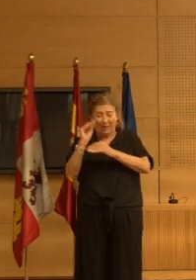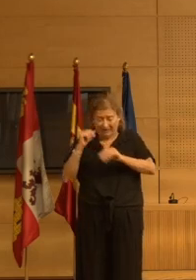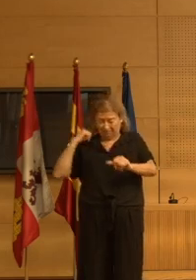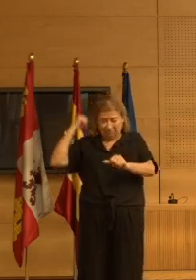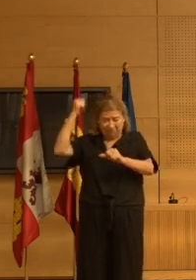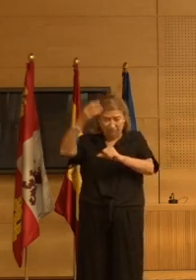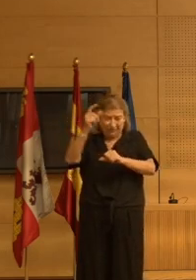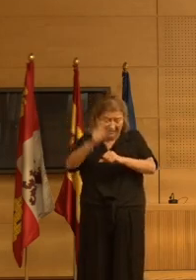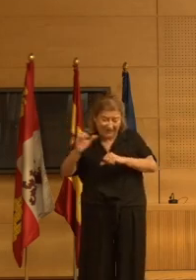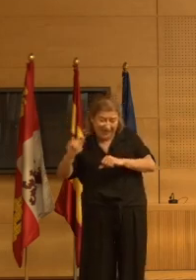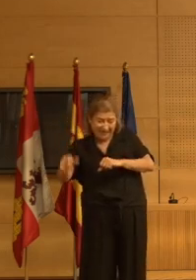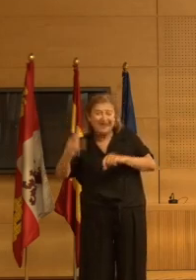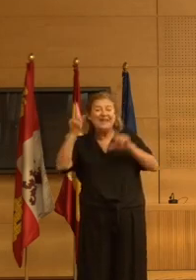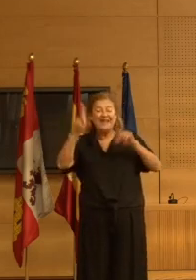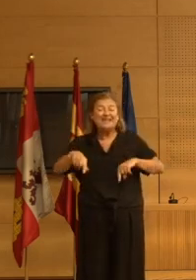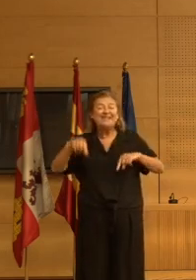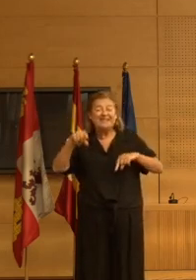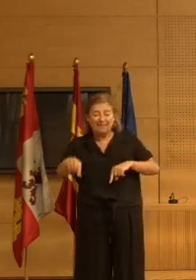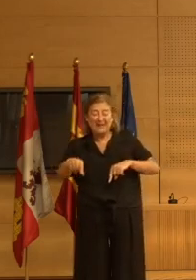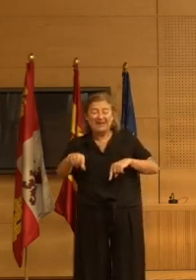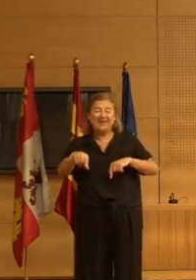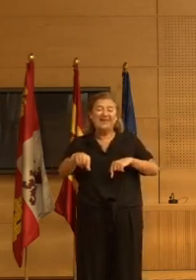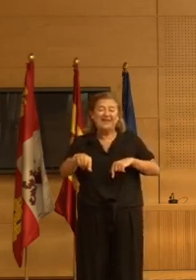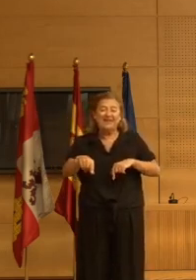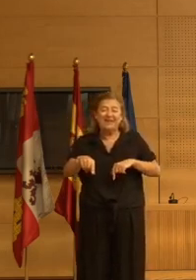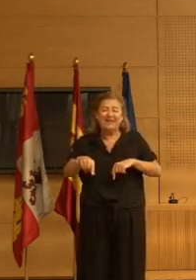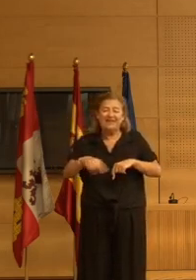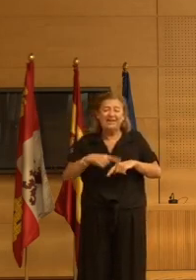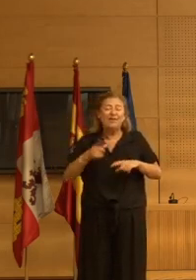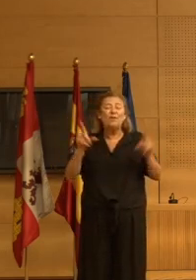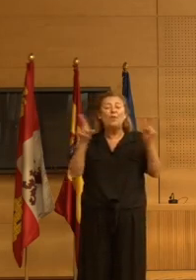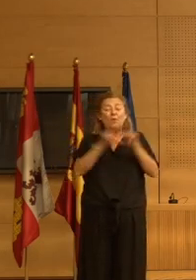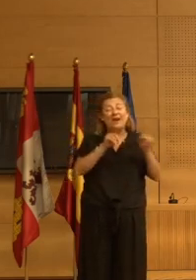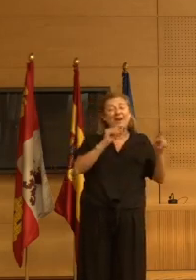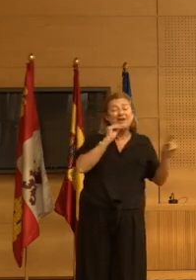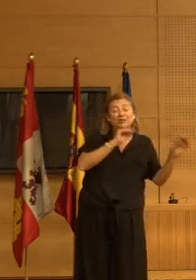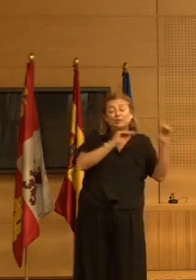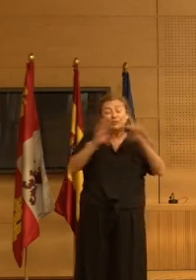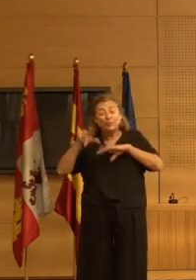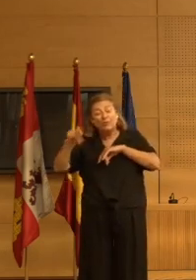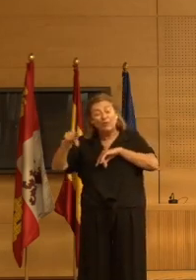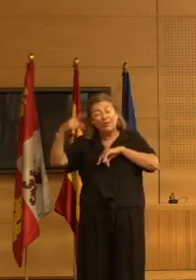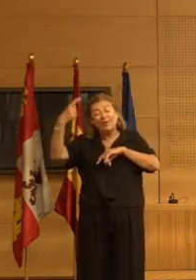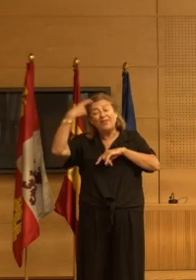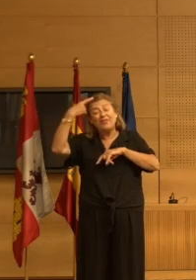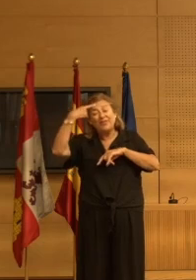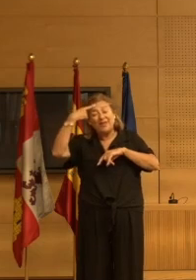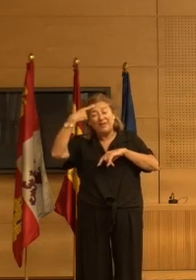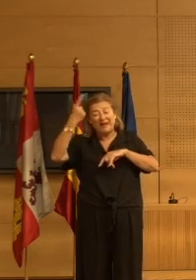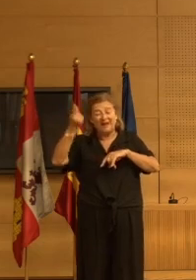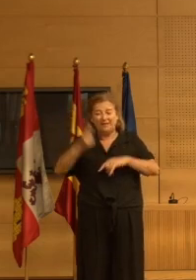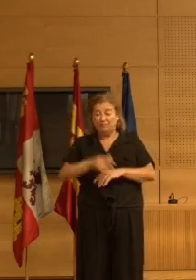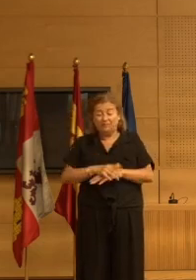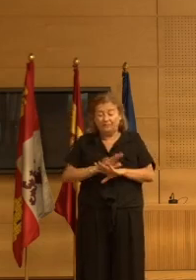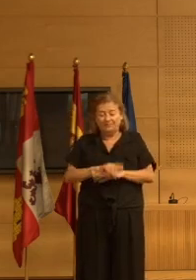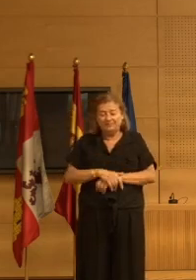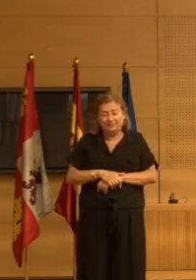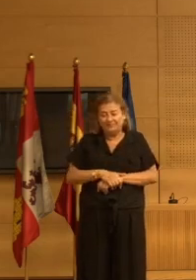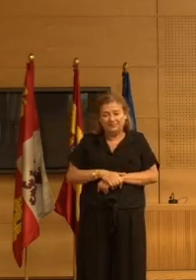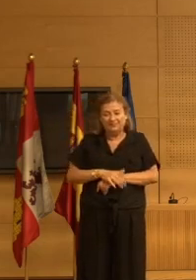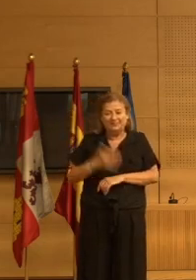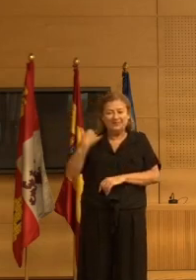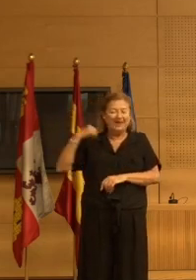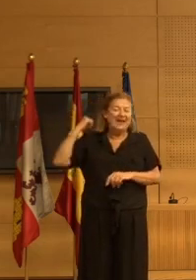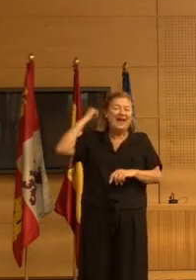neurológicos por supuesto también tiene alteradas su circuito cerebral pero estos ya vienen con tratamiento farmacológico desde hace años